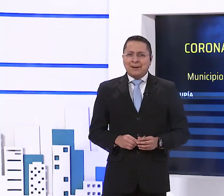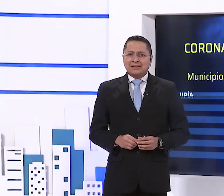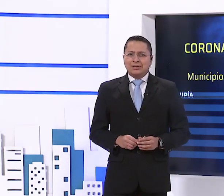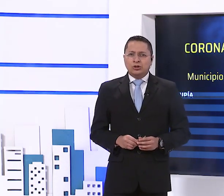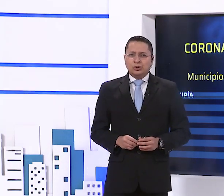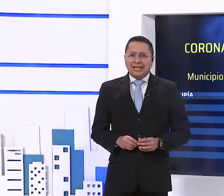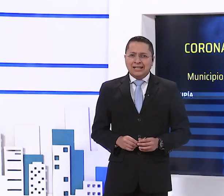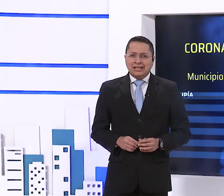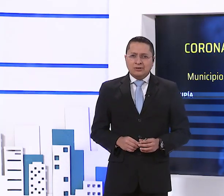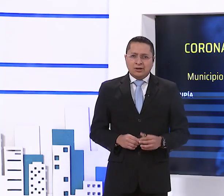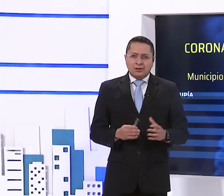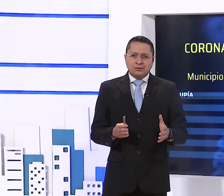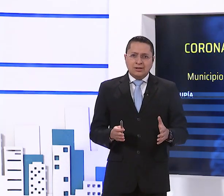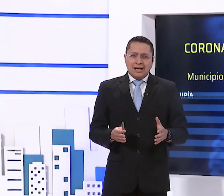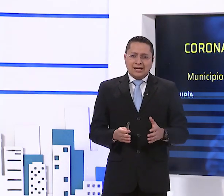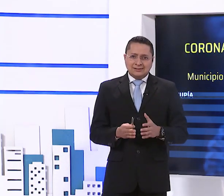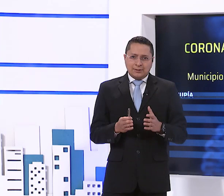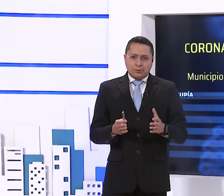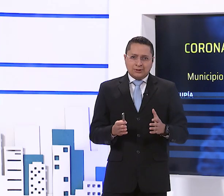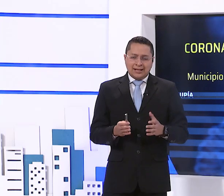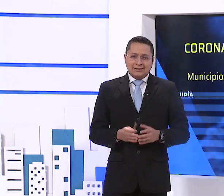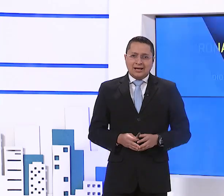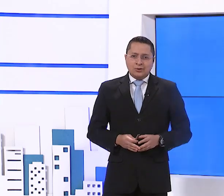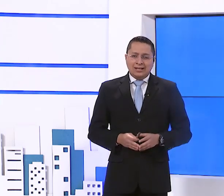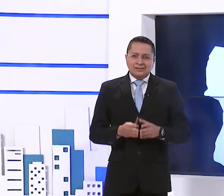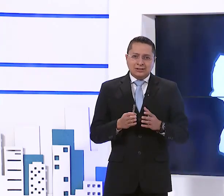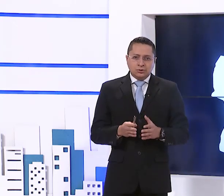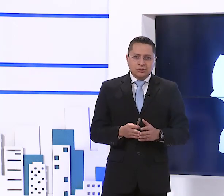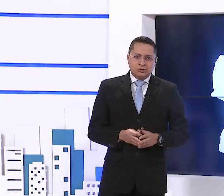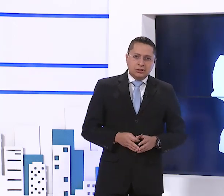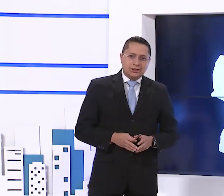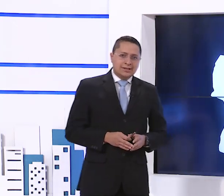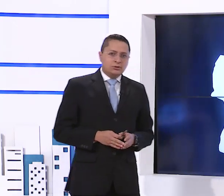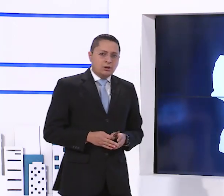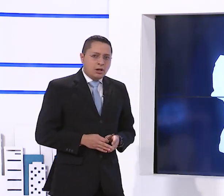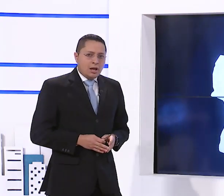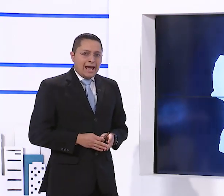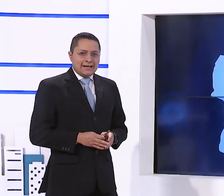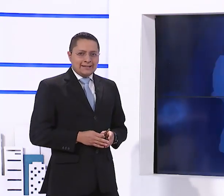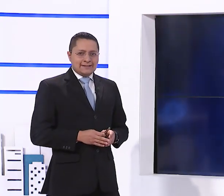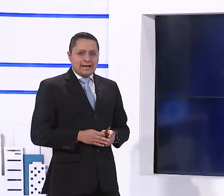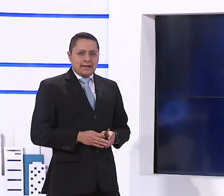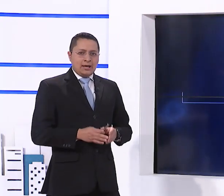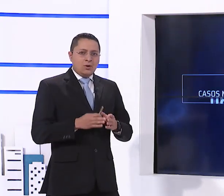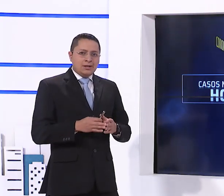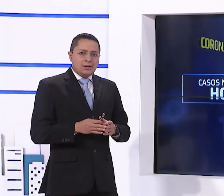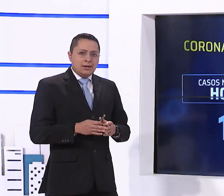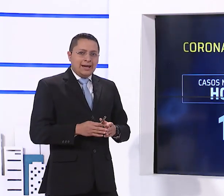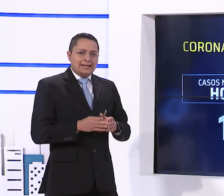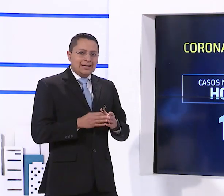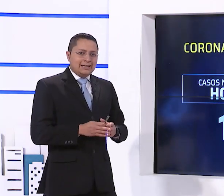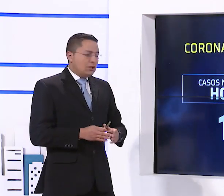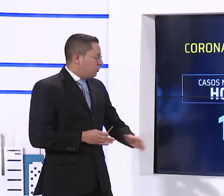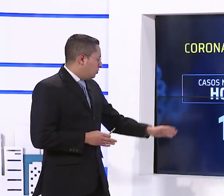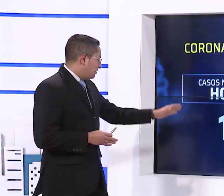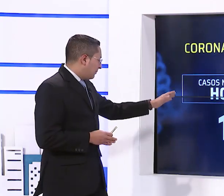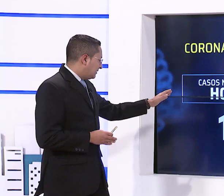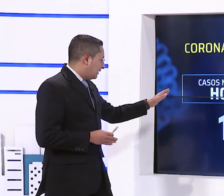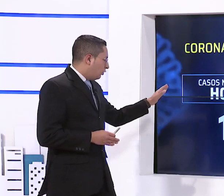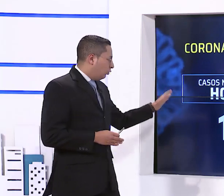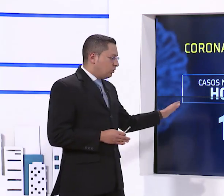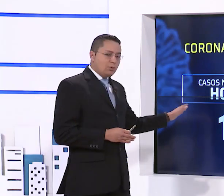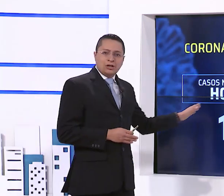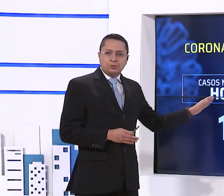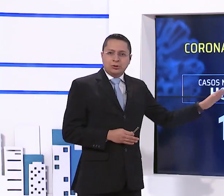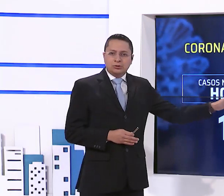presenta el departamento del Quindío. De acuerdo a este reporte que ha entregado el Instituto Nacional de Salud, hay que destacar que hoy en el Quindío se